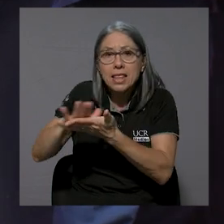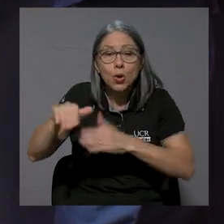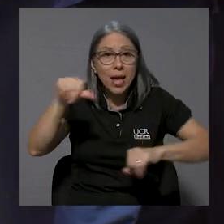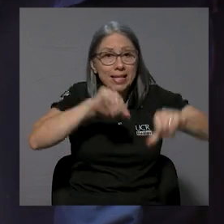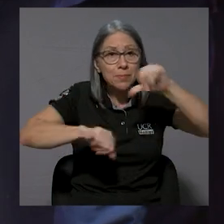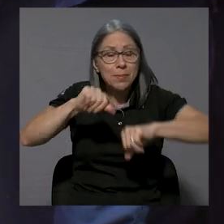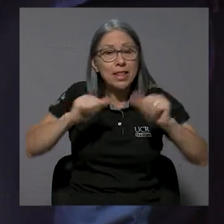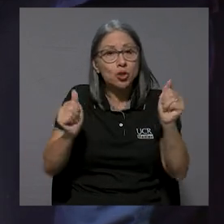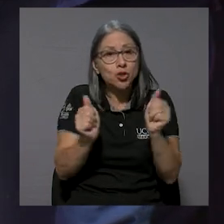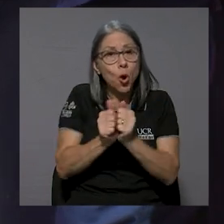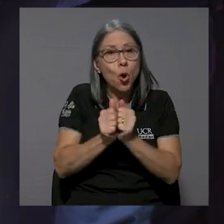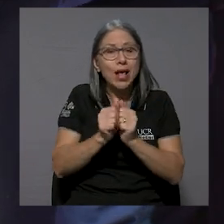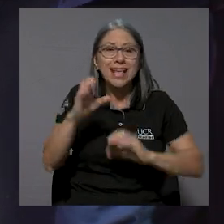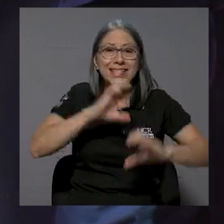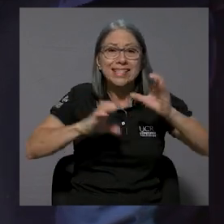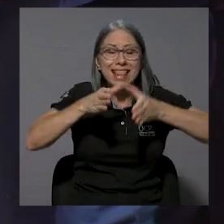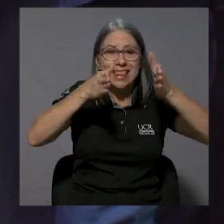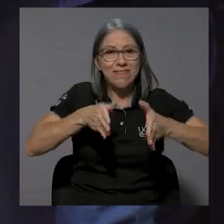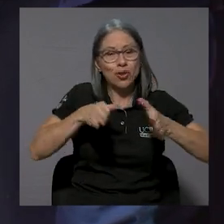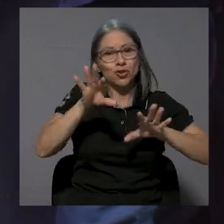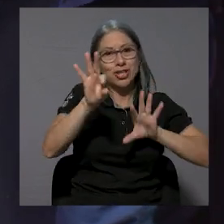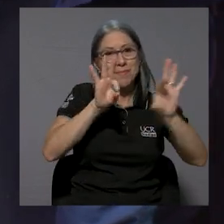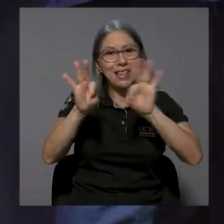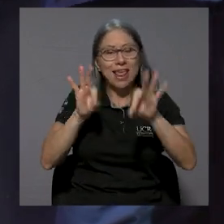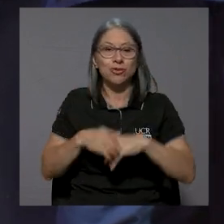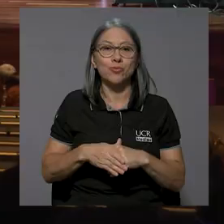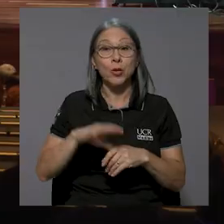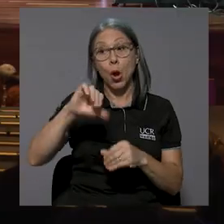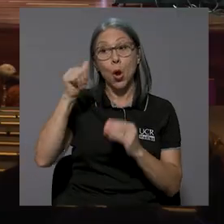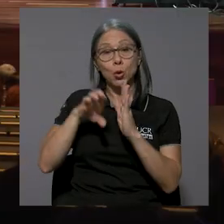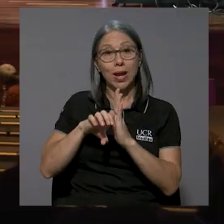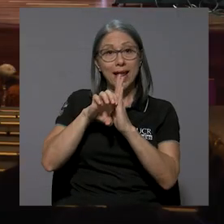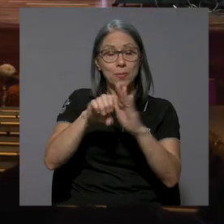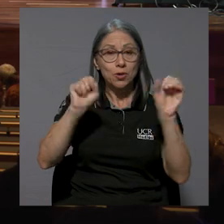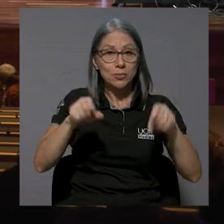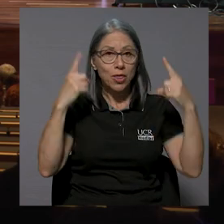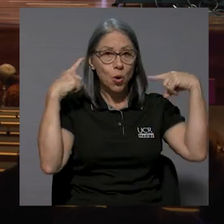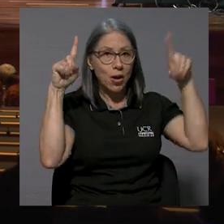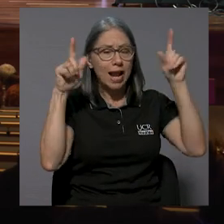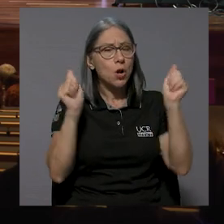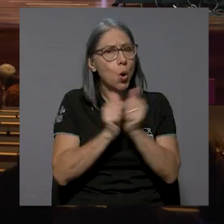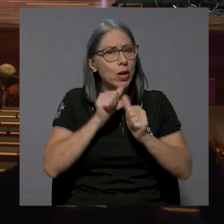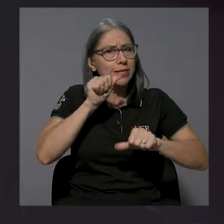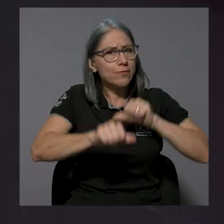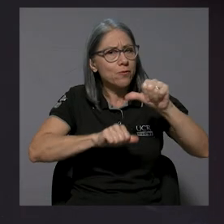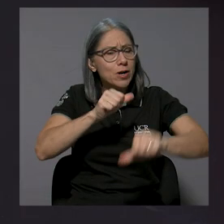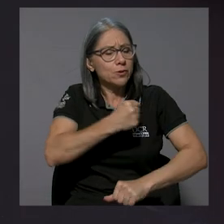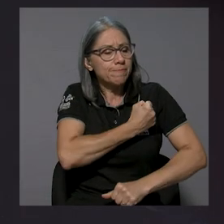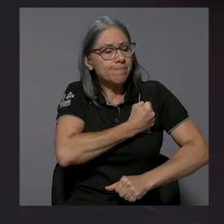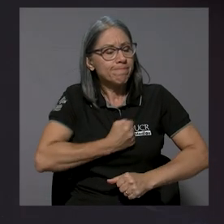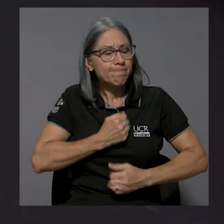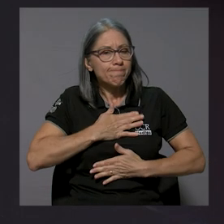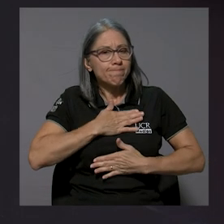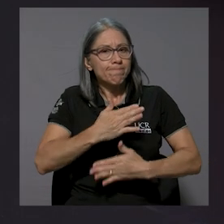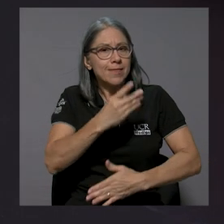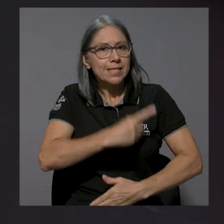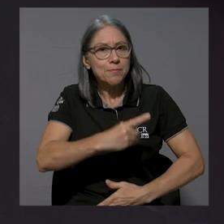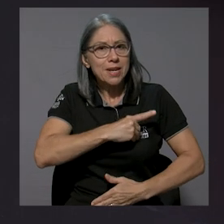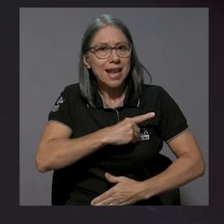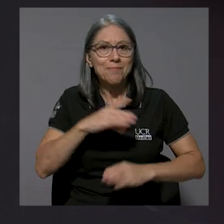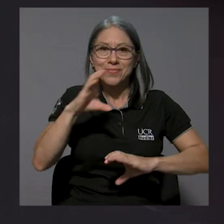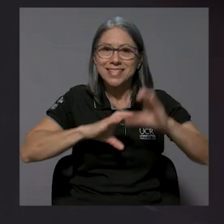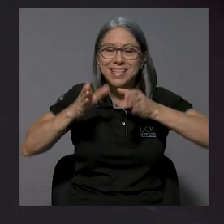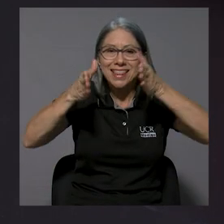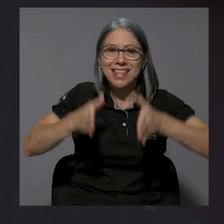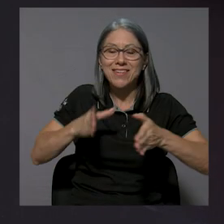cabo experimentos con estos científicos invitados. Otro ejemplo de lo que se puede lograr con empeño, dedicación y disciplina